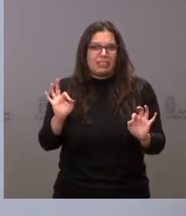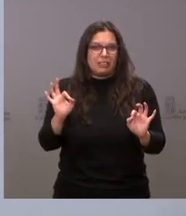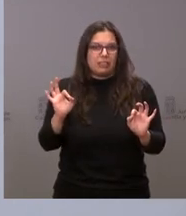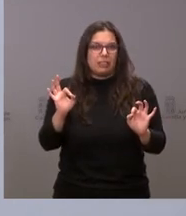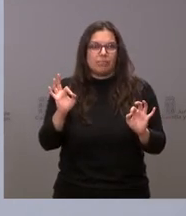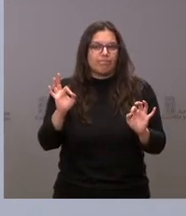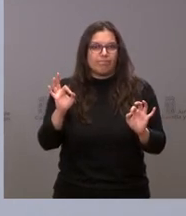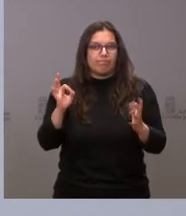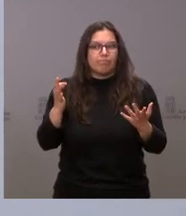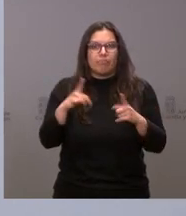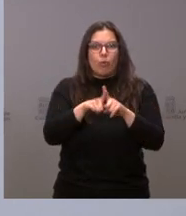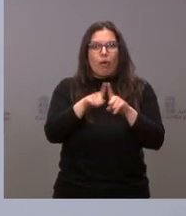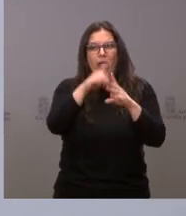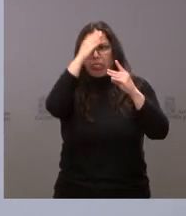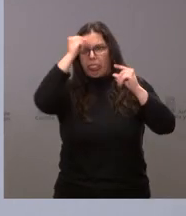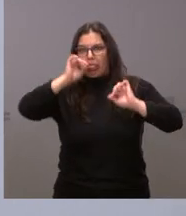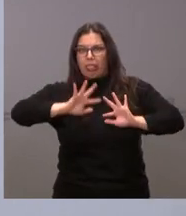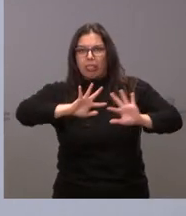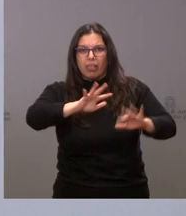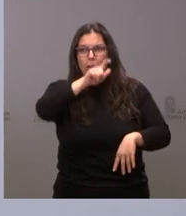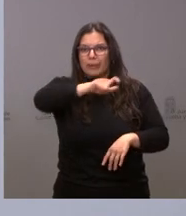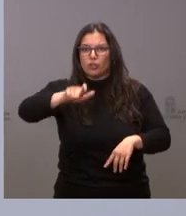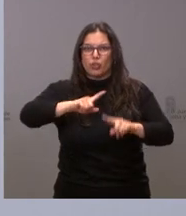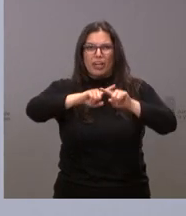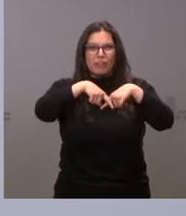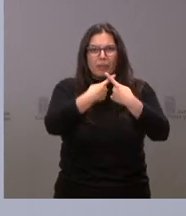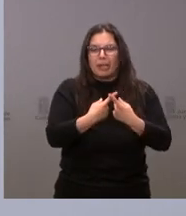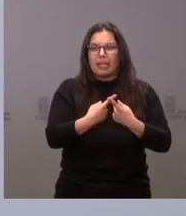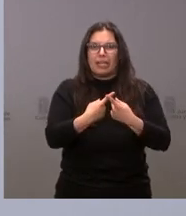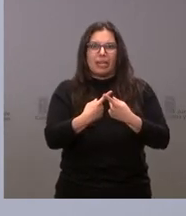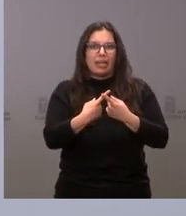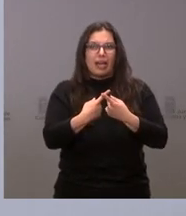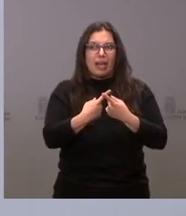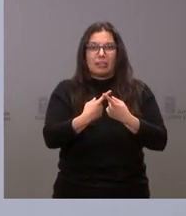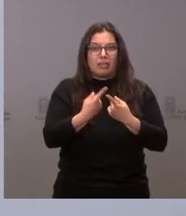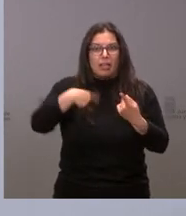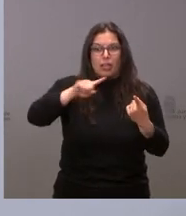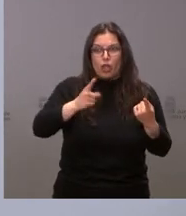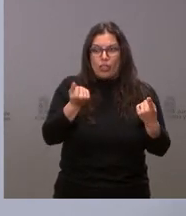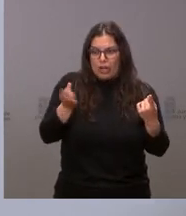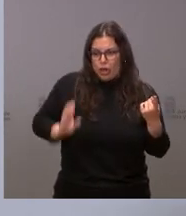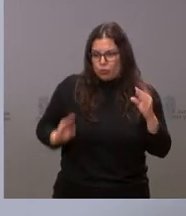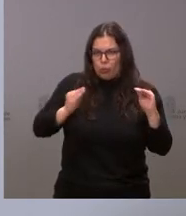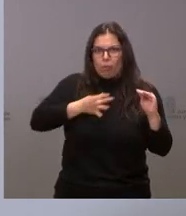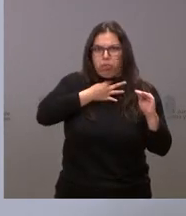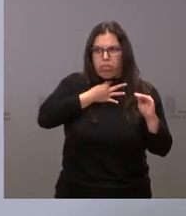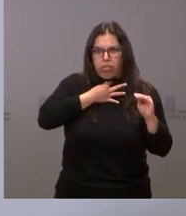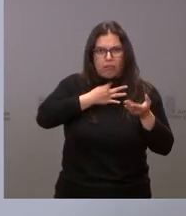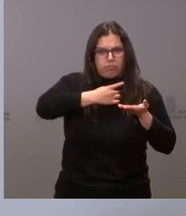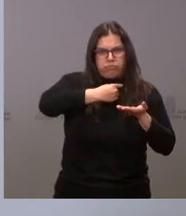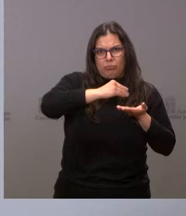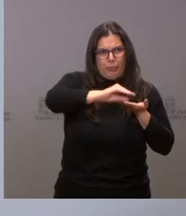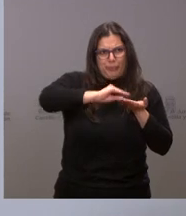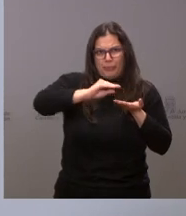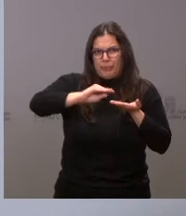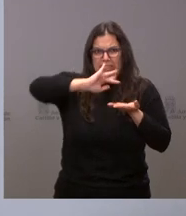en la estacada a las personas, a las familias, que pierden poder adquisitivo y que peor lo están pasando. No hay excusas